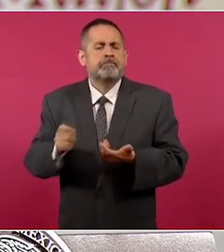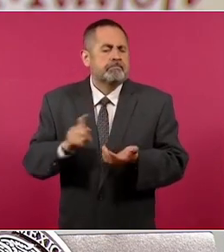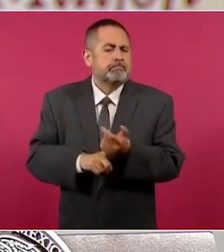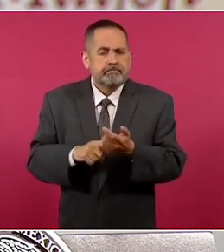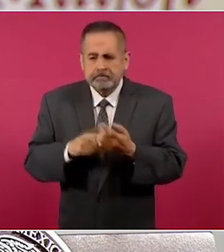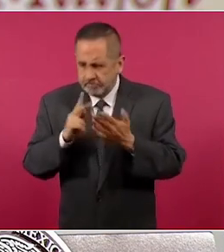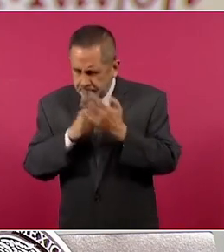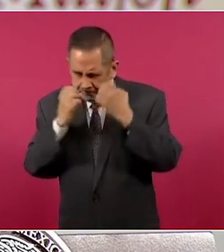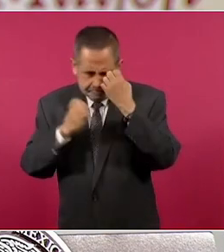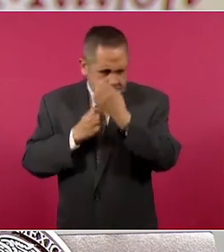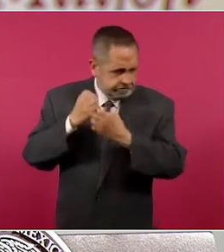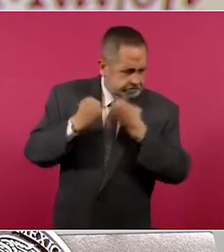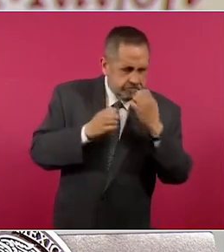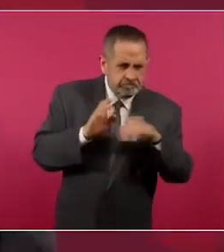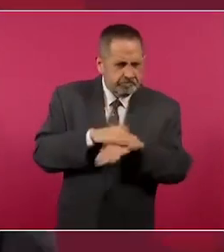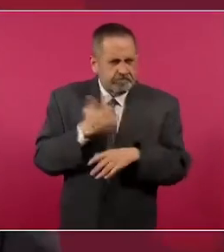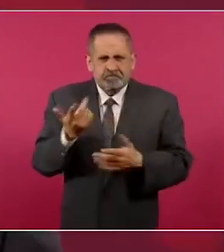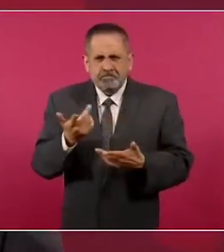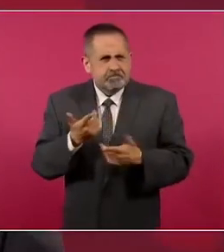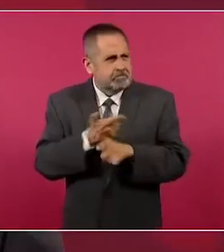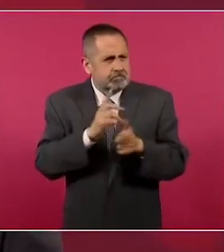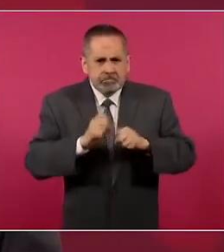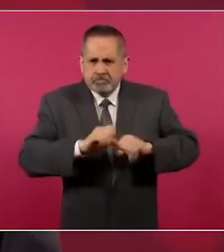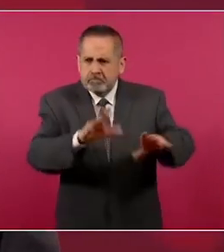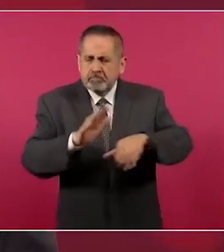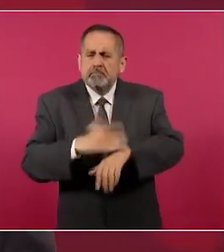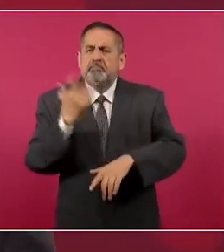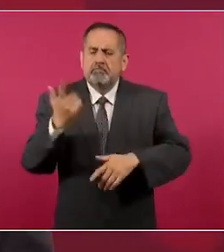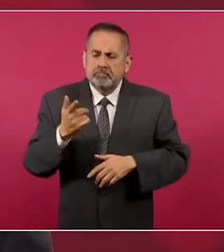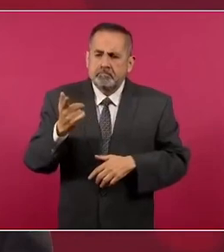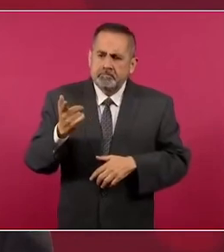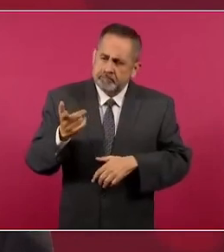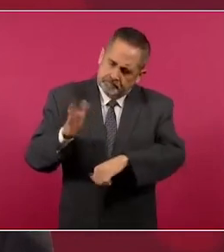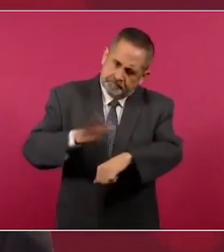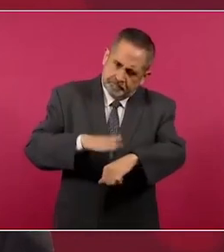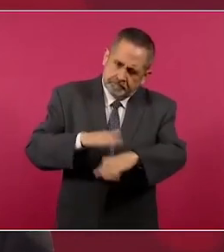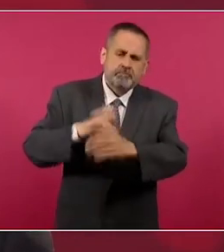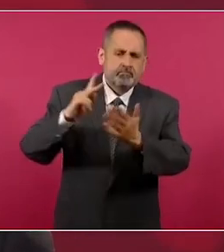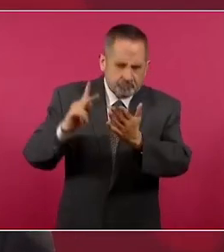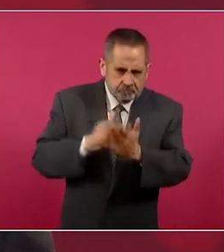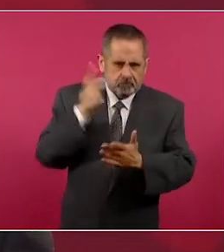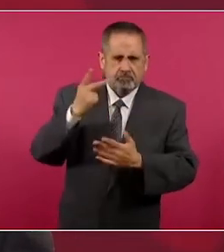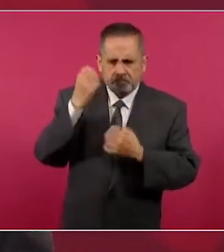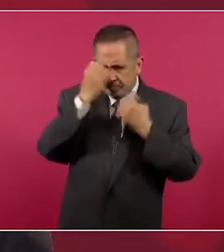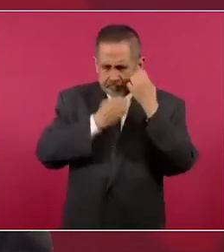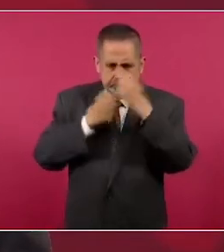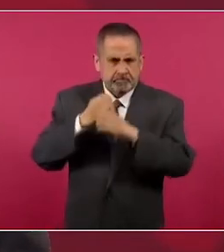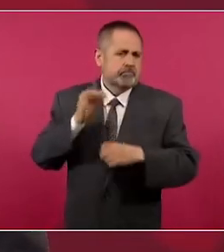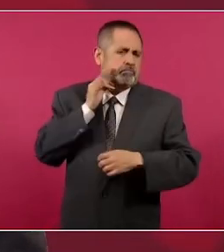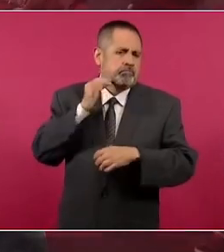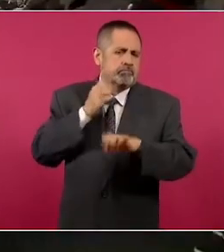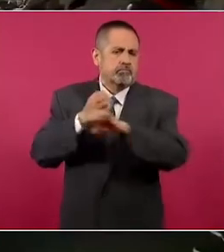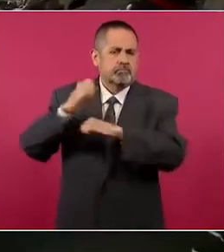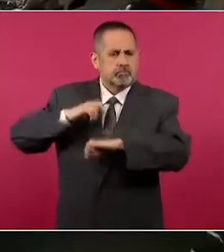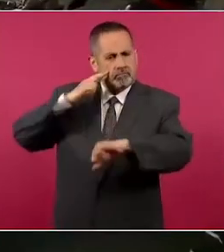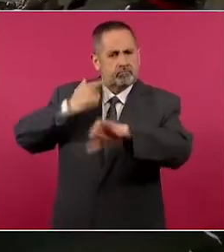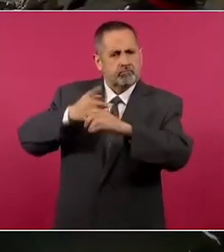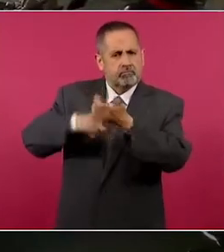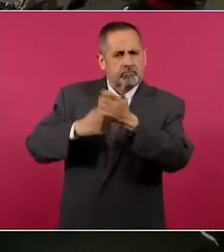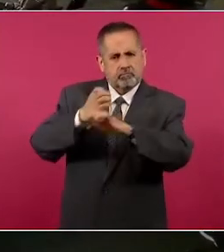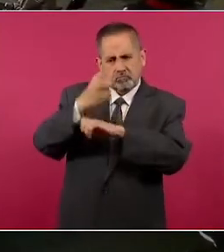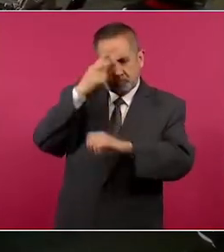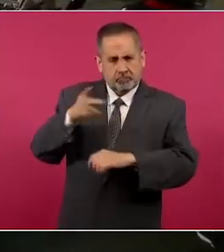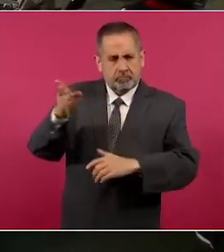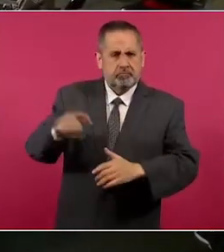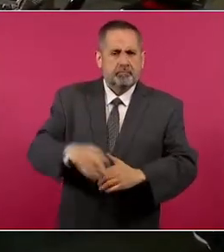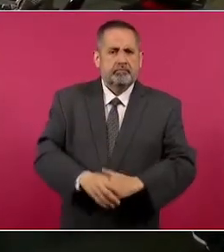ver por qué se dio esta liberación y que lo pueda revisar nuevamente el fiscal del Estado de México. ¿Cuál es Fiscalía